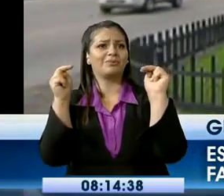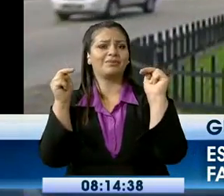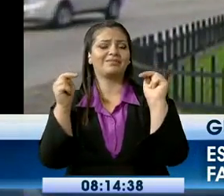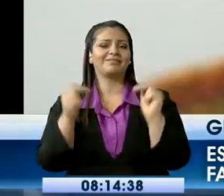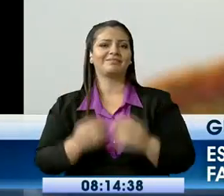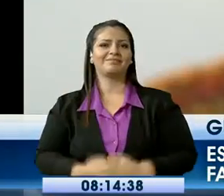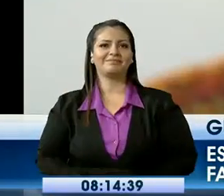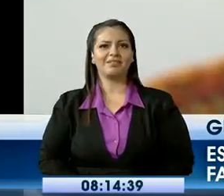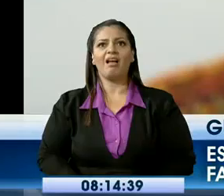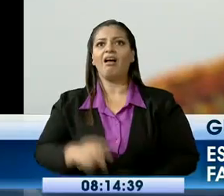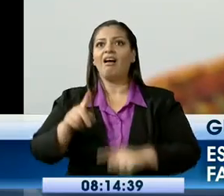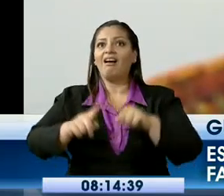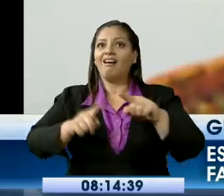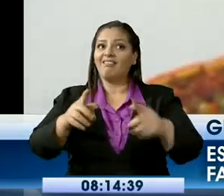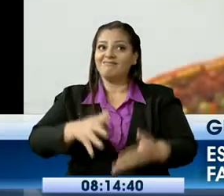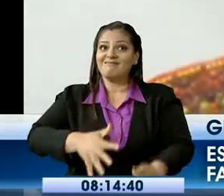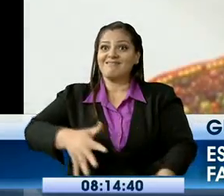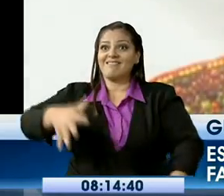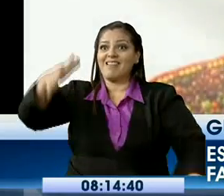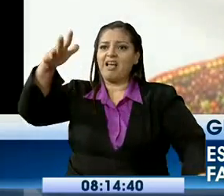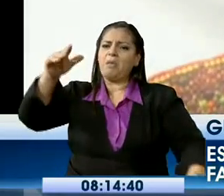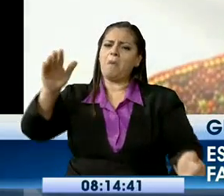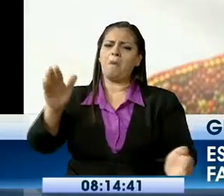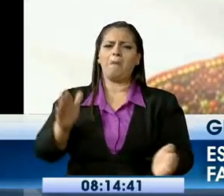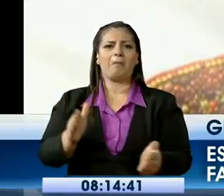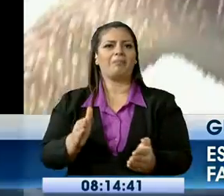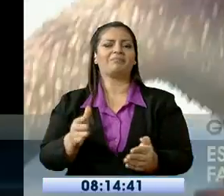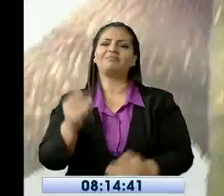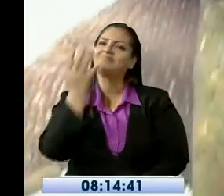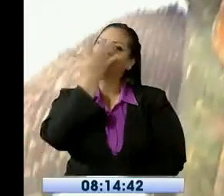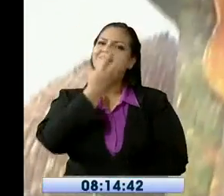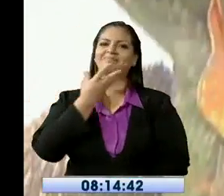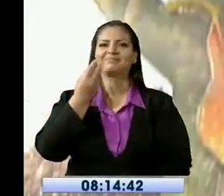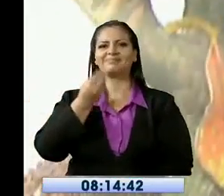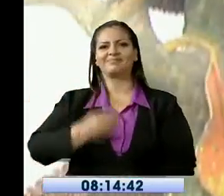dimensiones. Informó Lupciola Salazar. Gracias.